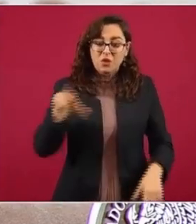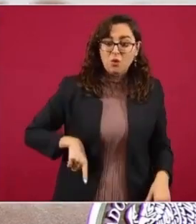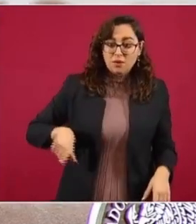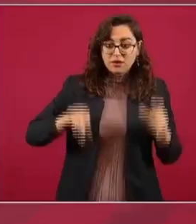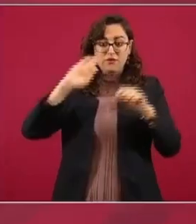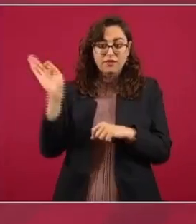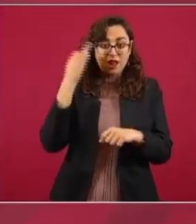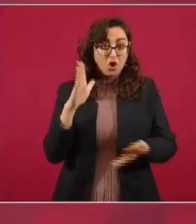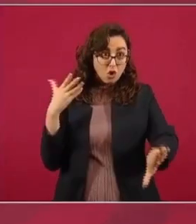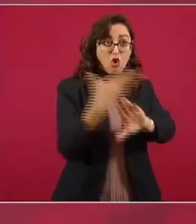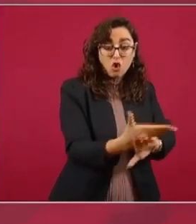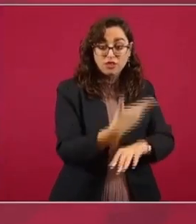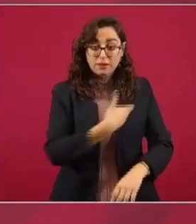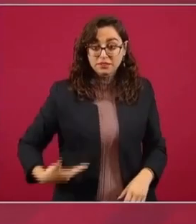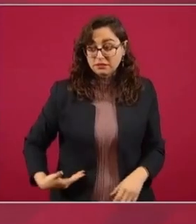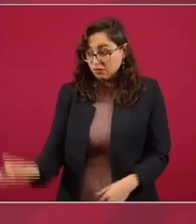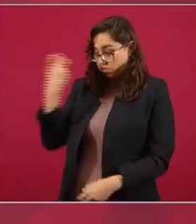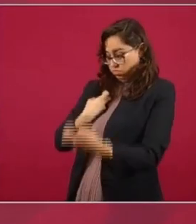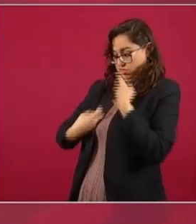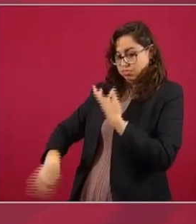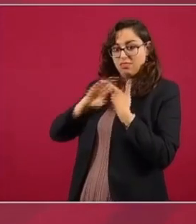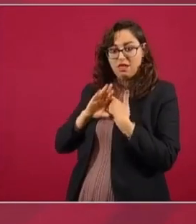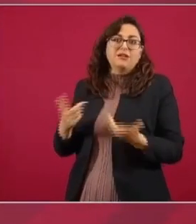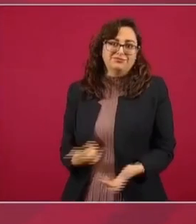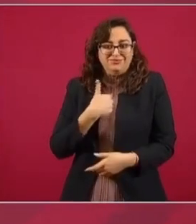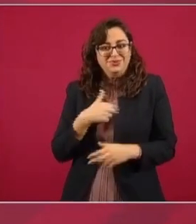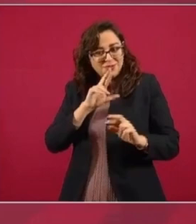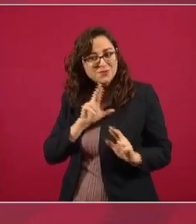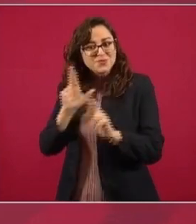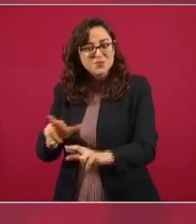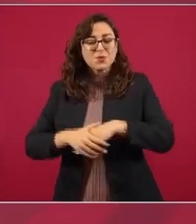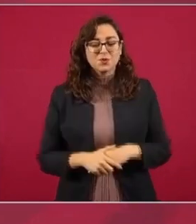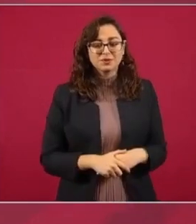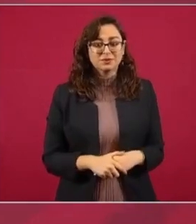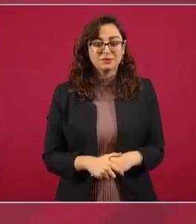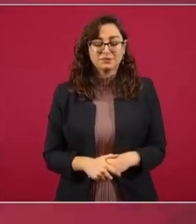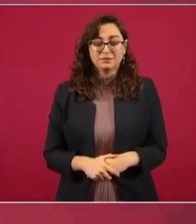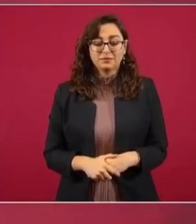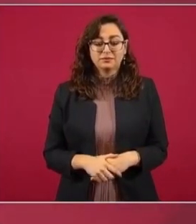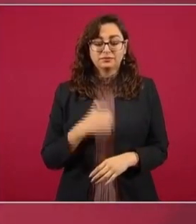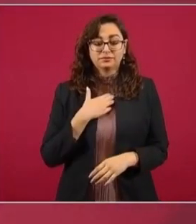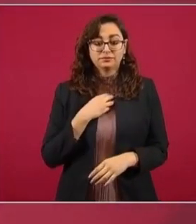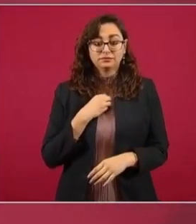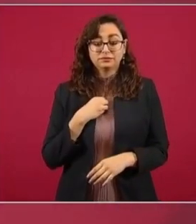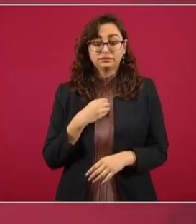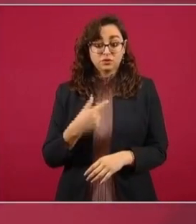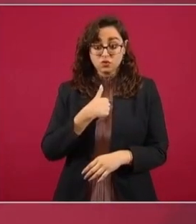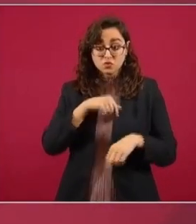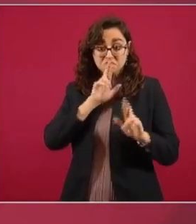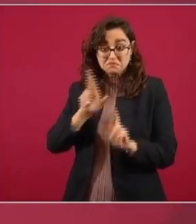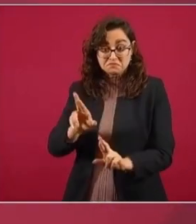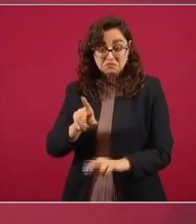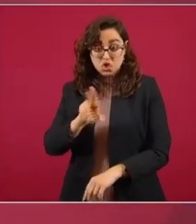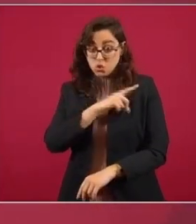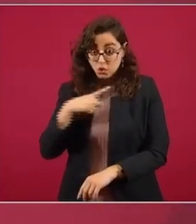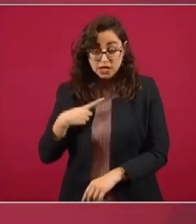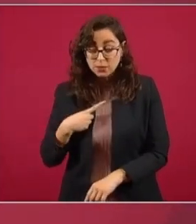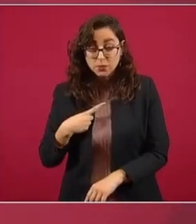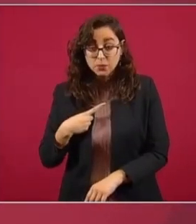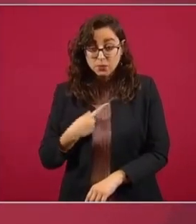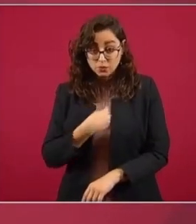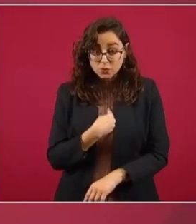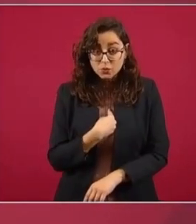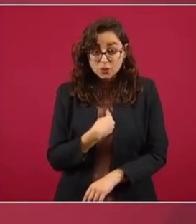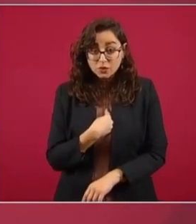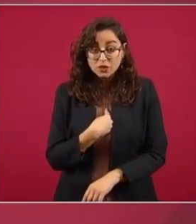Y que por eso yo respondo. Si consideran que no debo de responder, que no debo de